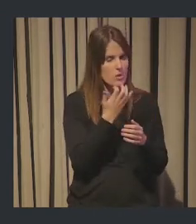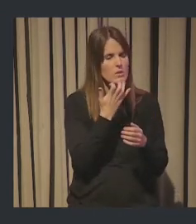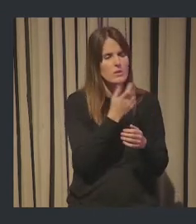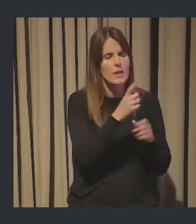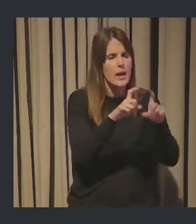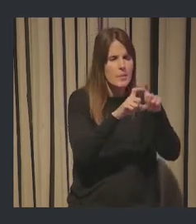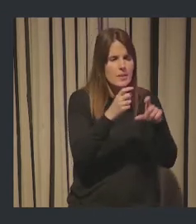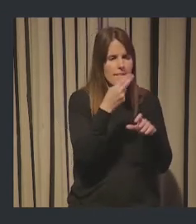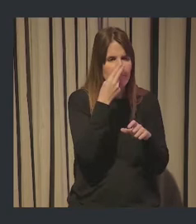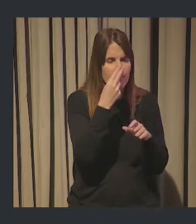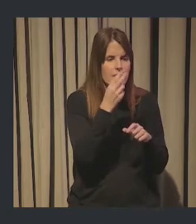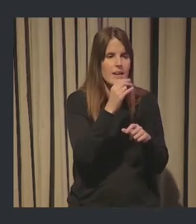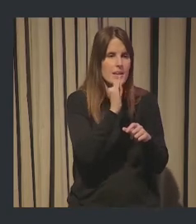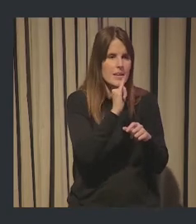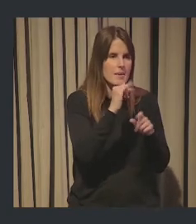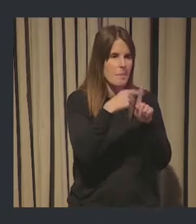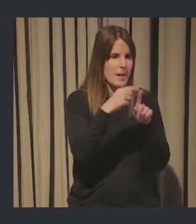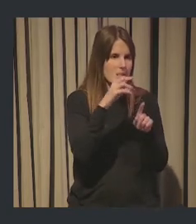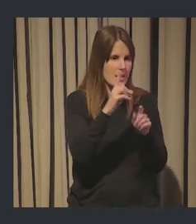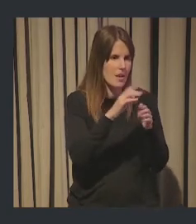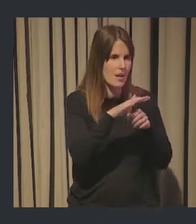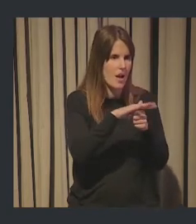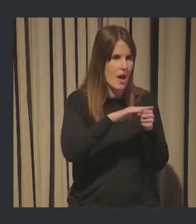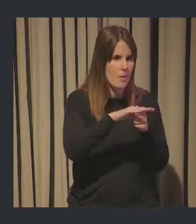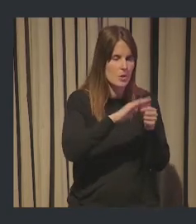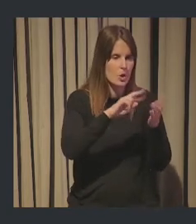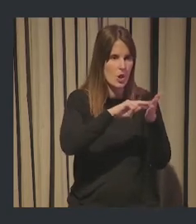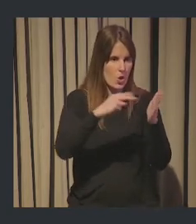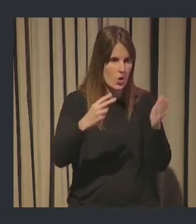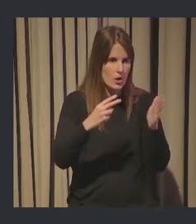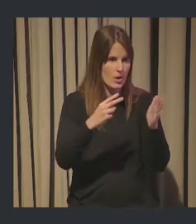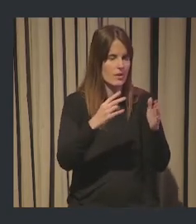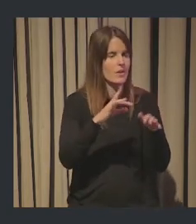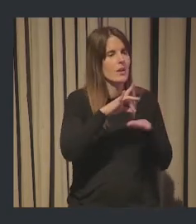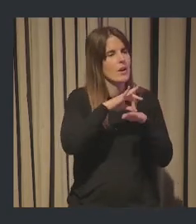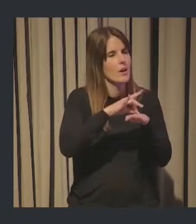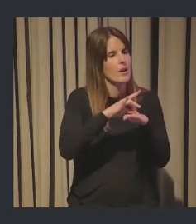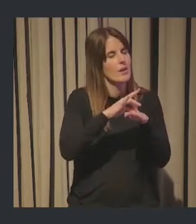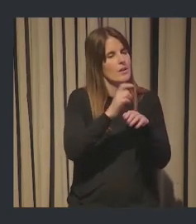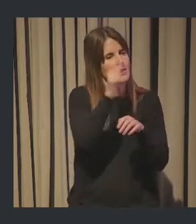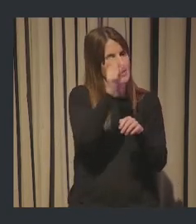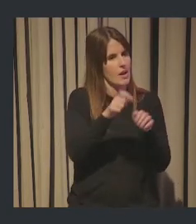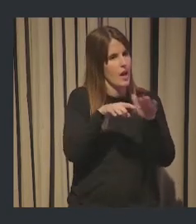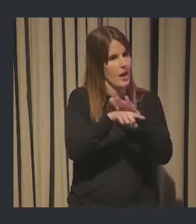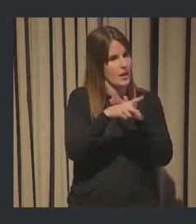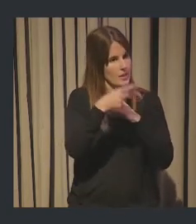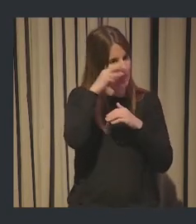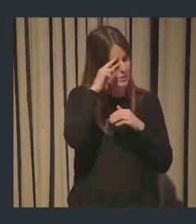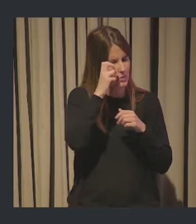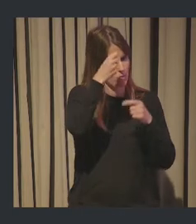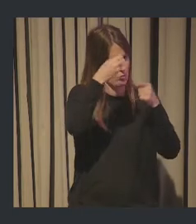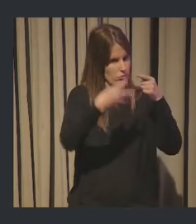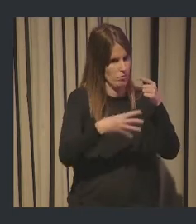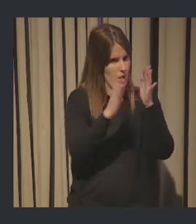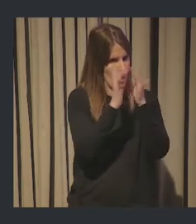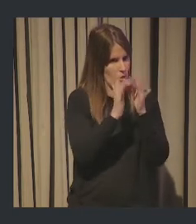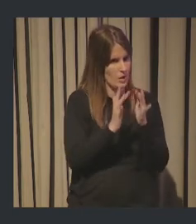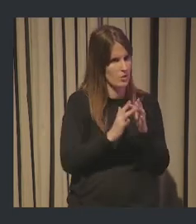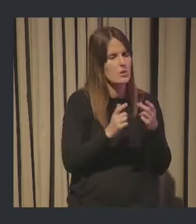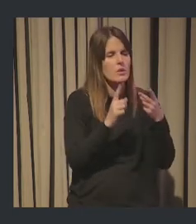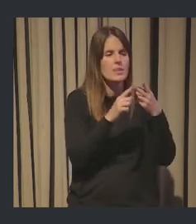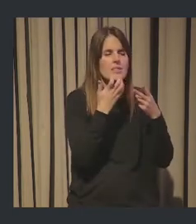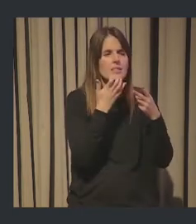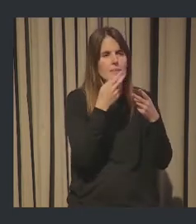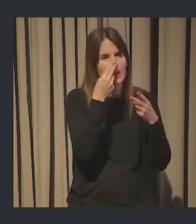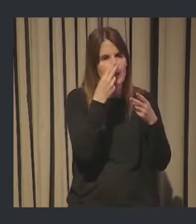que quiere hacer es I más D y tecnología, pues tiene una tipología de agentes con los cuales puede ponerse en contacto. Sin embargo, si lo que